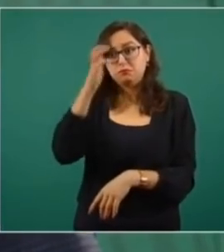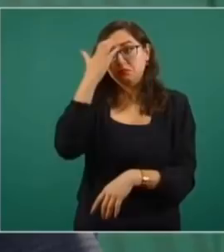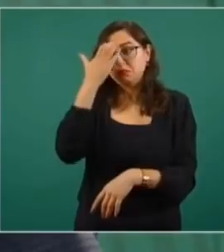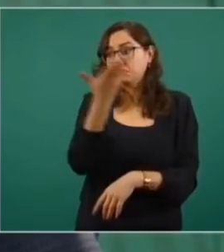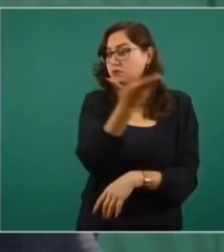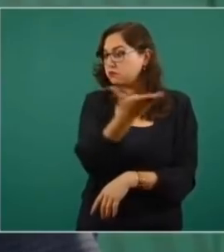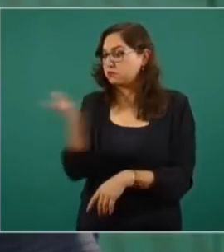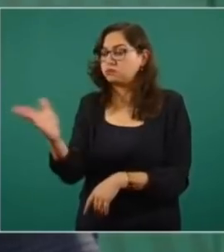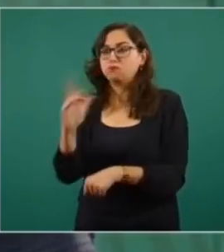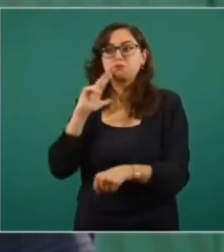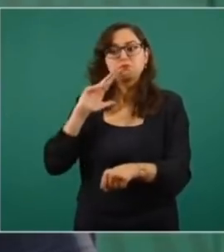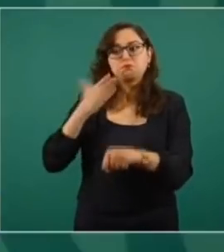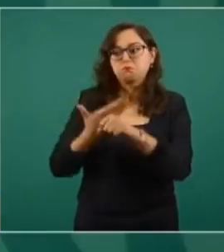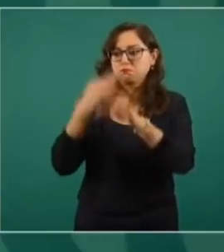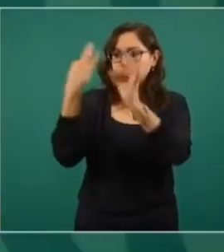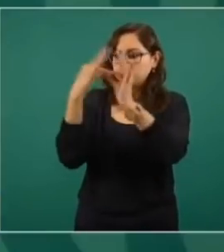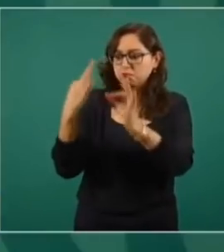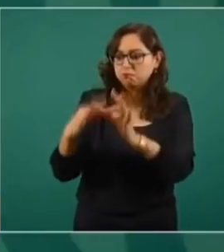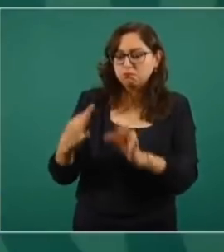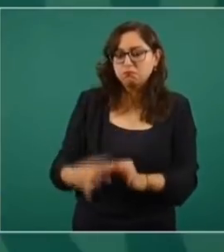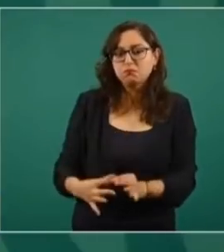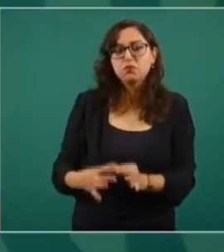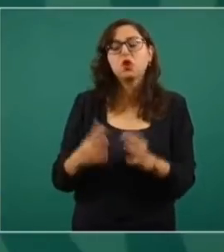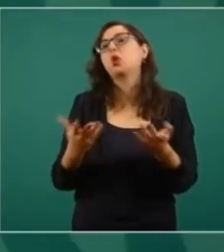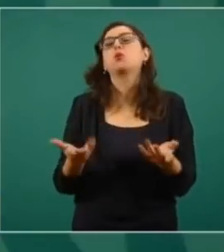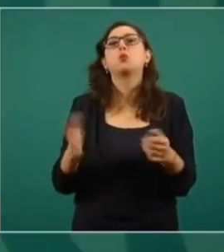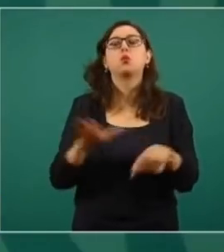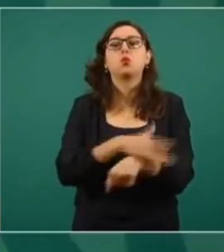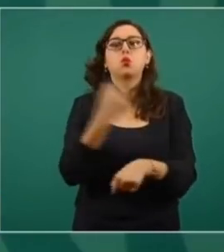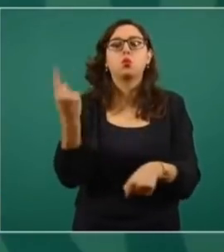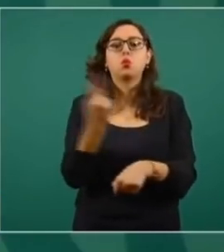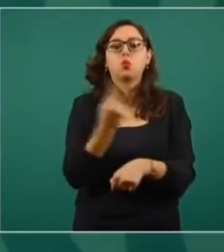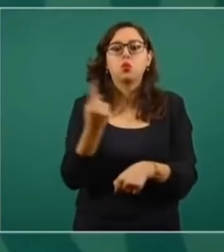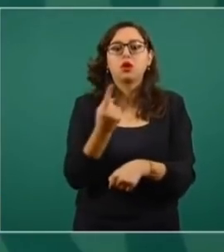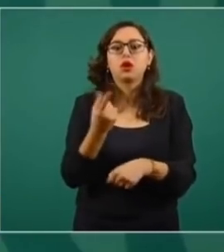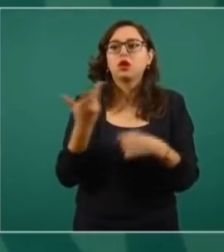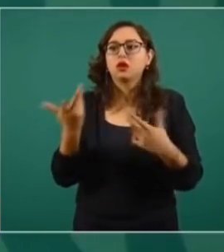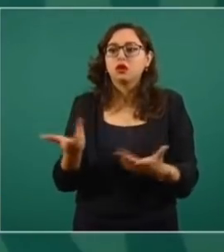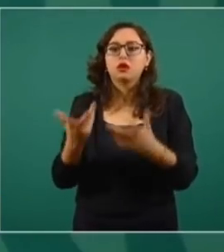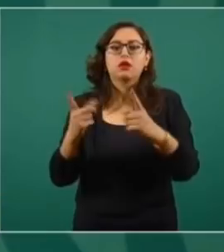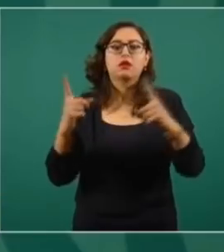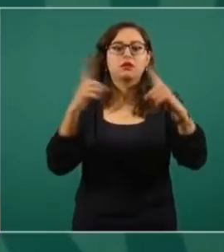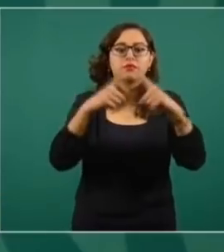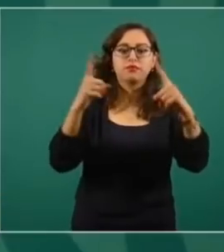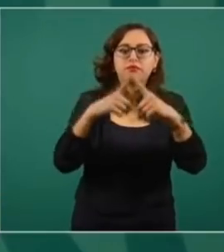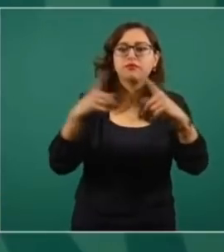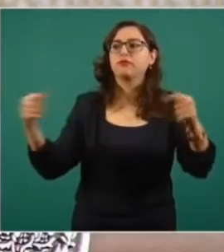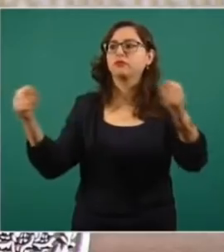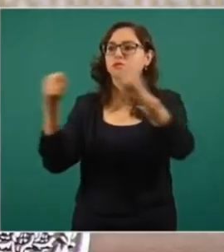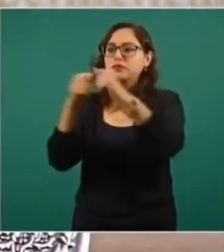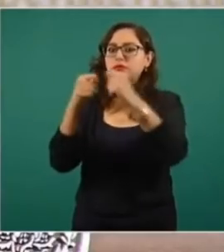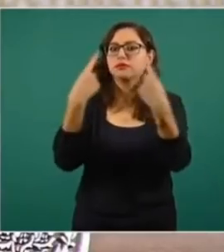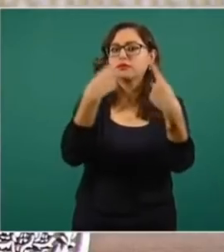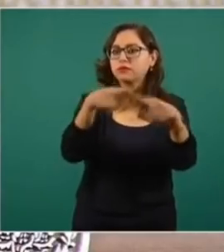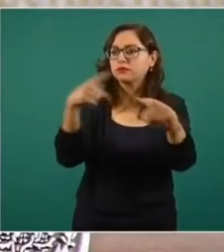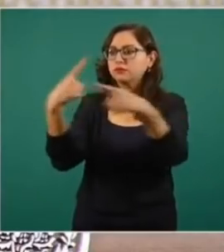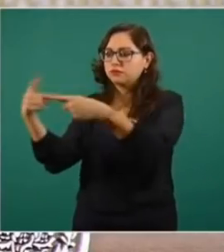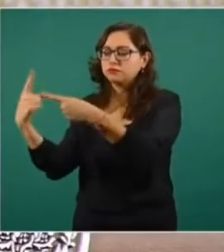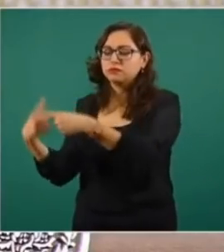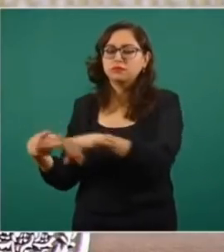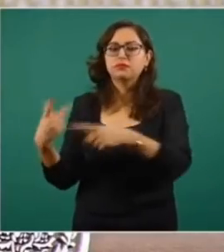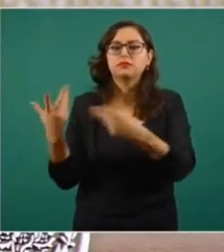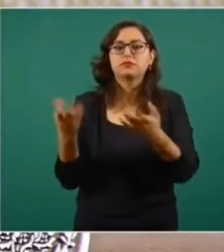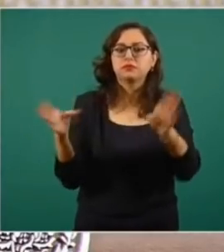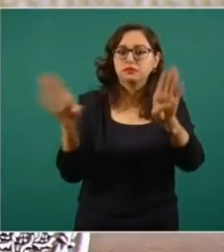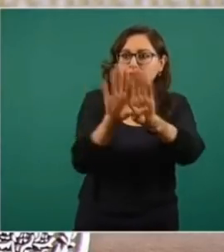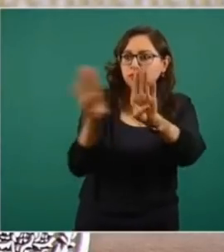al no haber convocado, por ejemplo, el haber cerrado los templos o no haber convocado, por ejemplo,